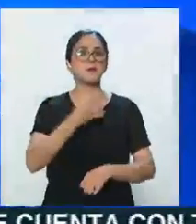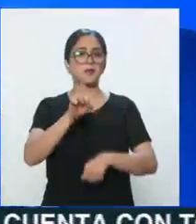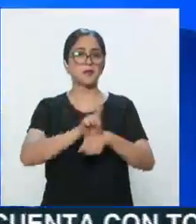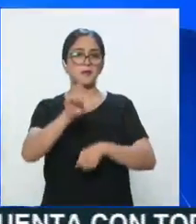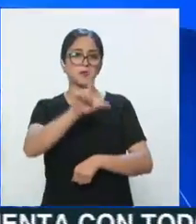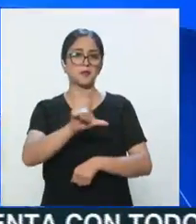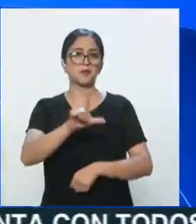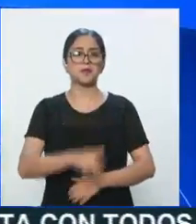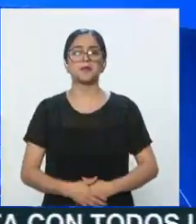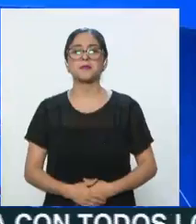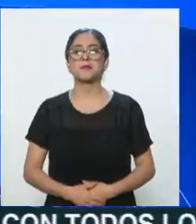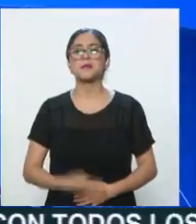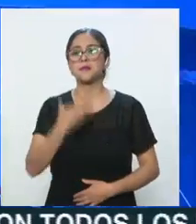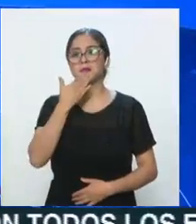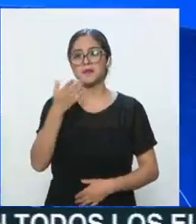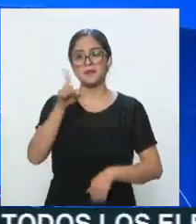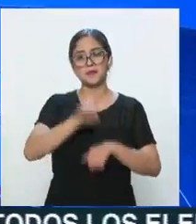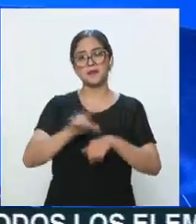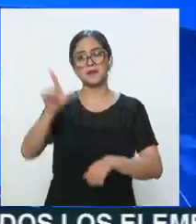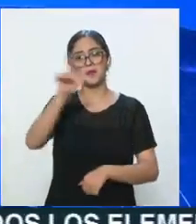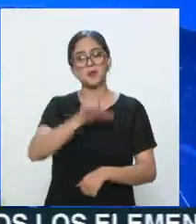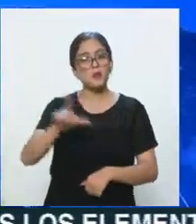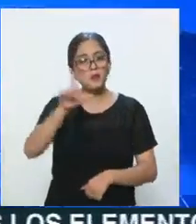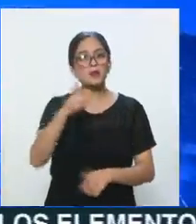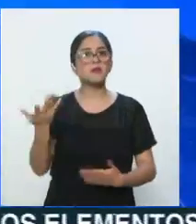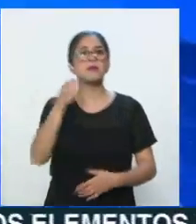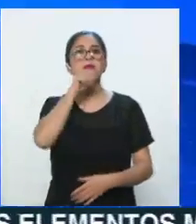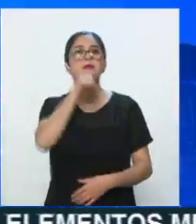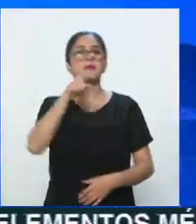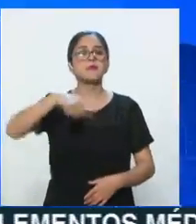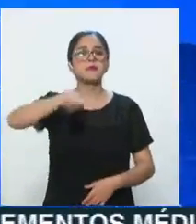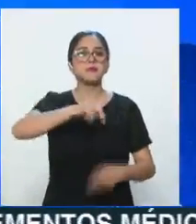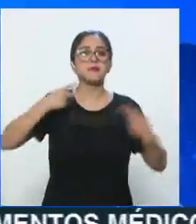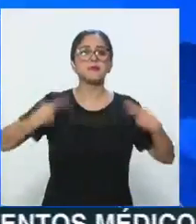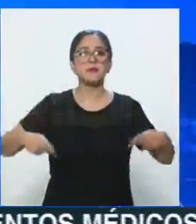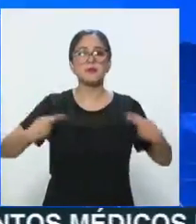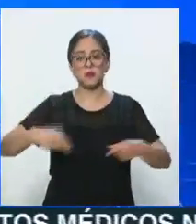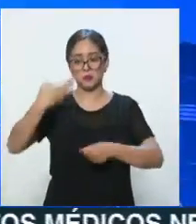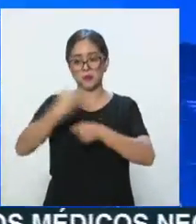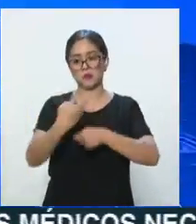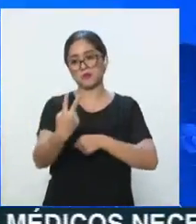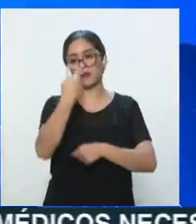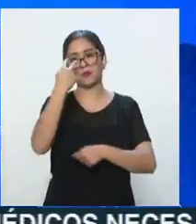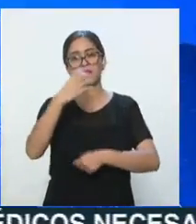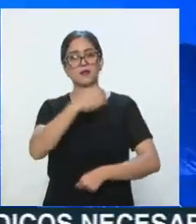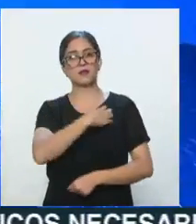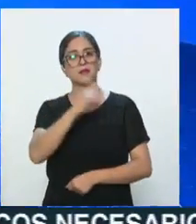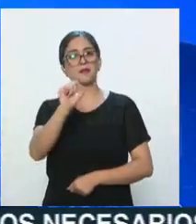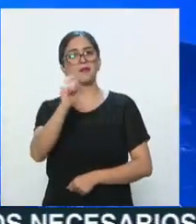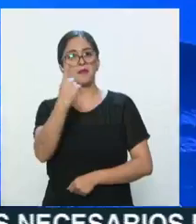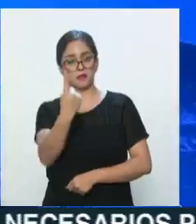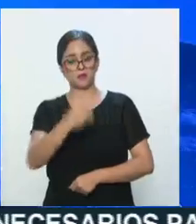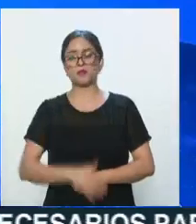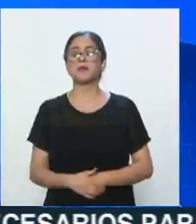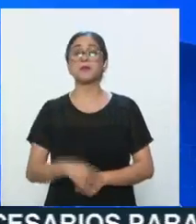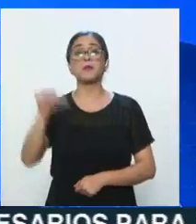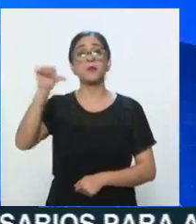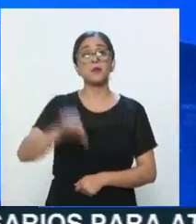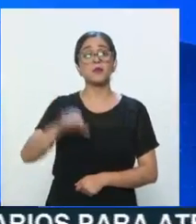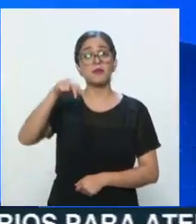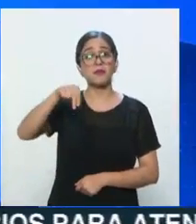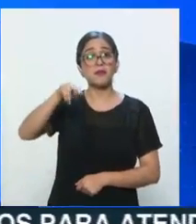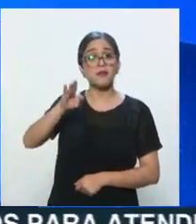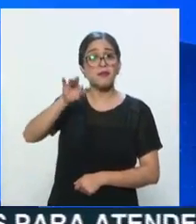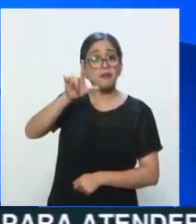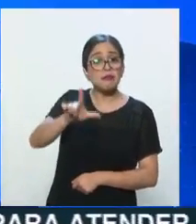Buen lunes, mi estimado Becerra. Buen lunes también para ti, que nos ves a través de Capital 21. Hoy la NFL al menos ha estado